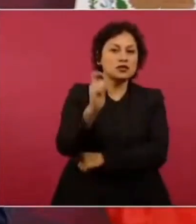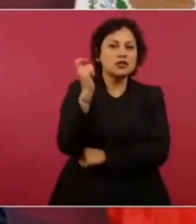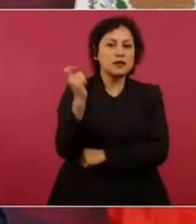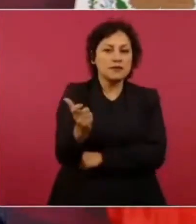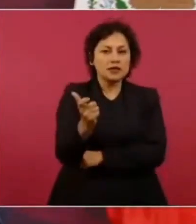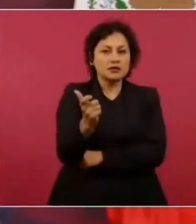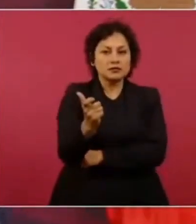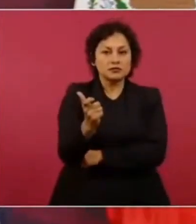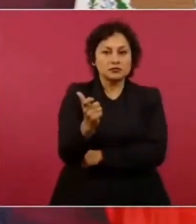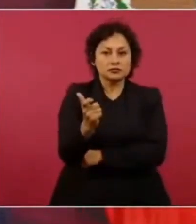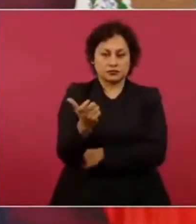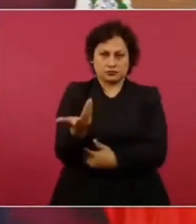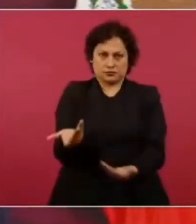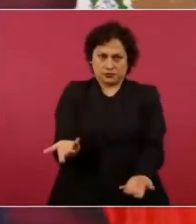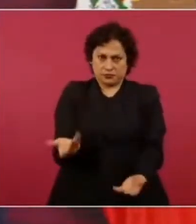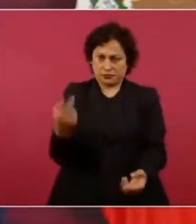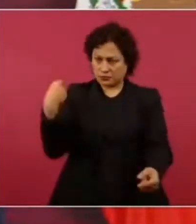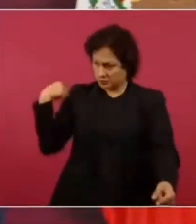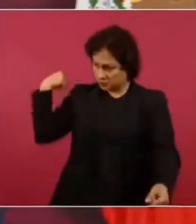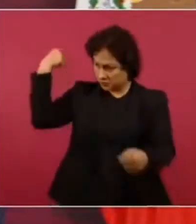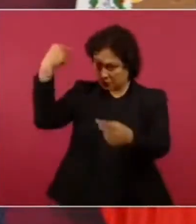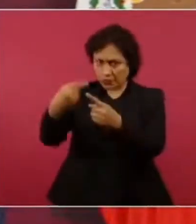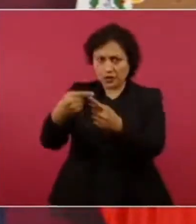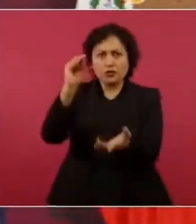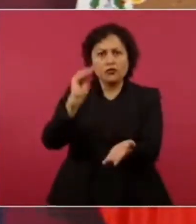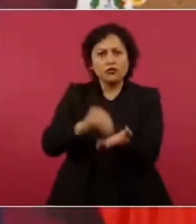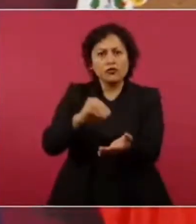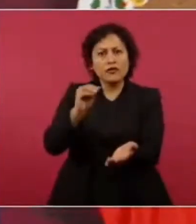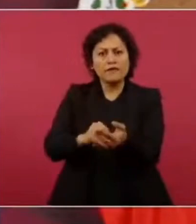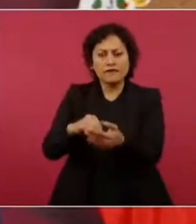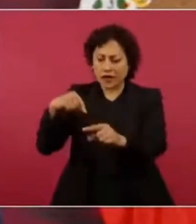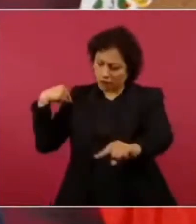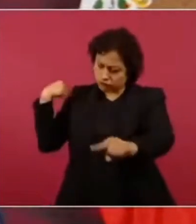hasta ahora dos billones.